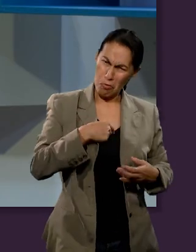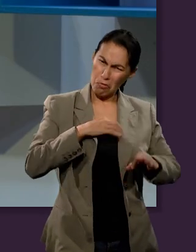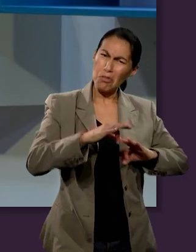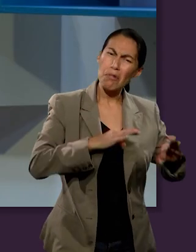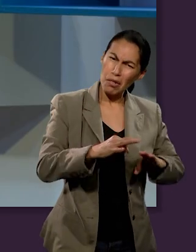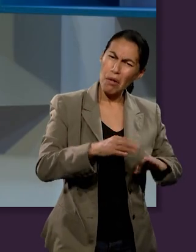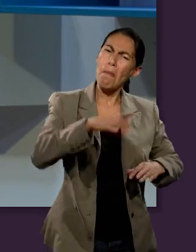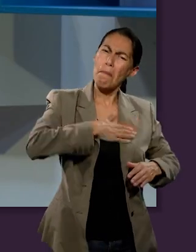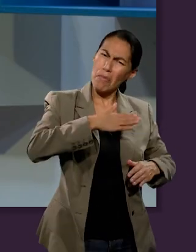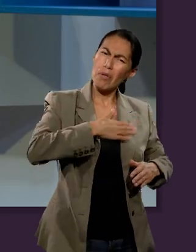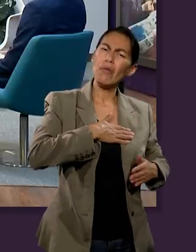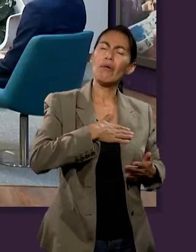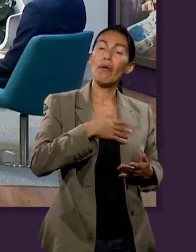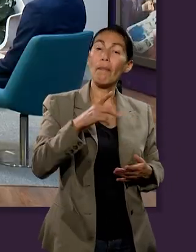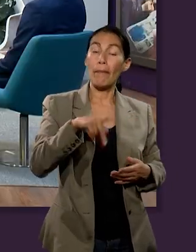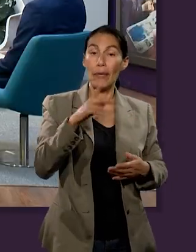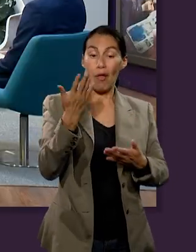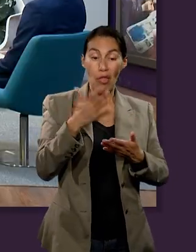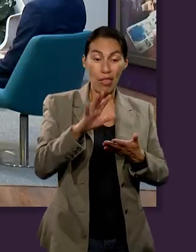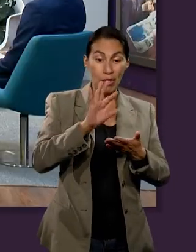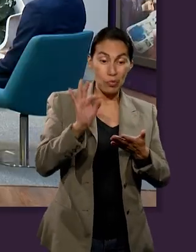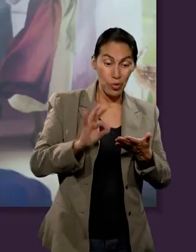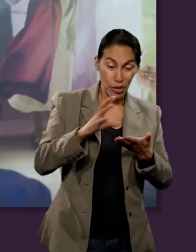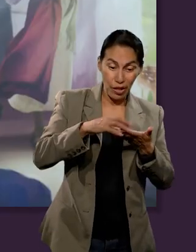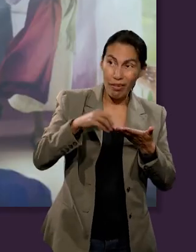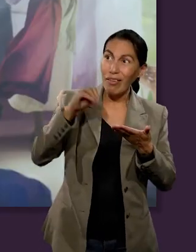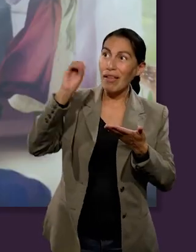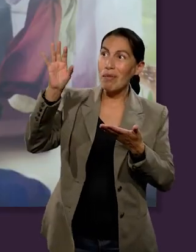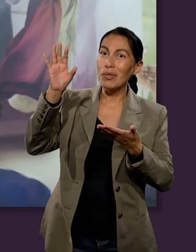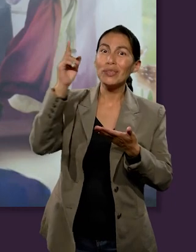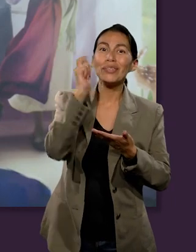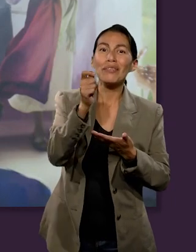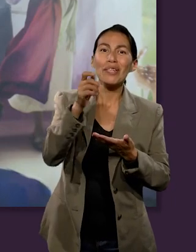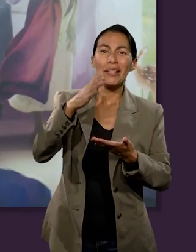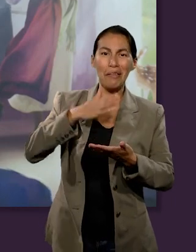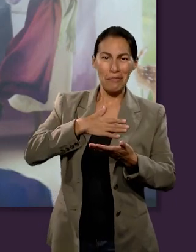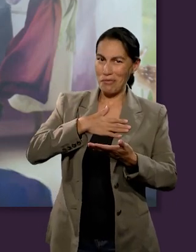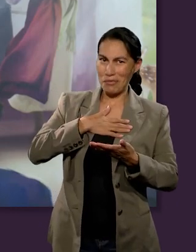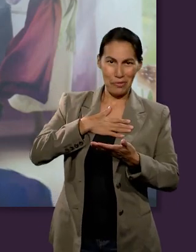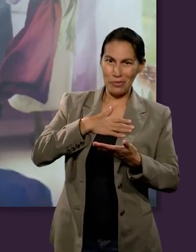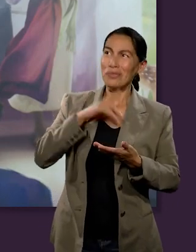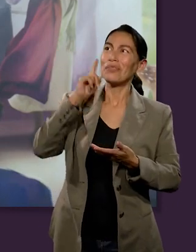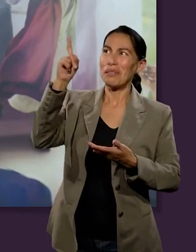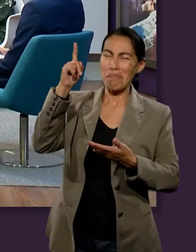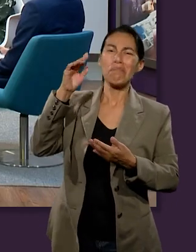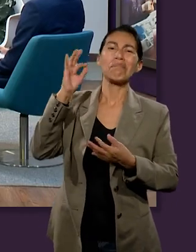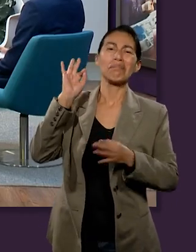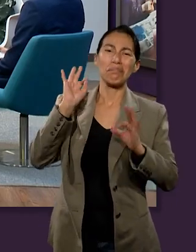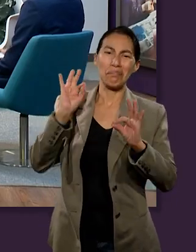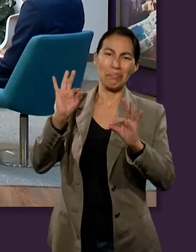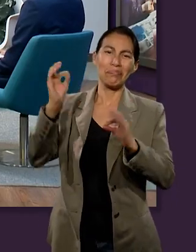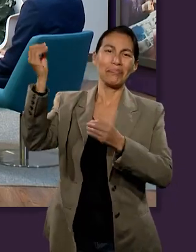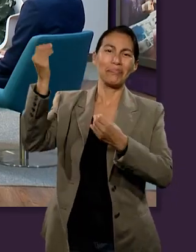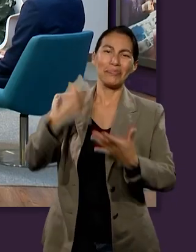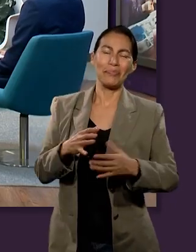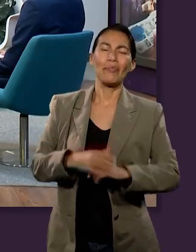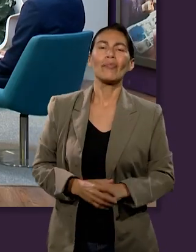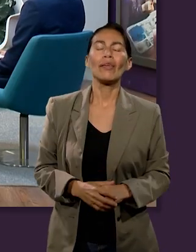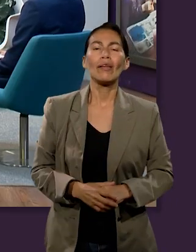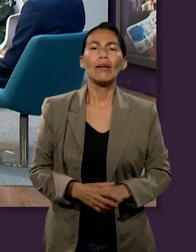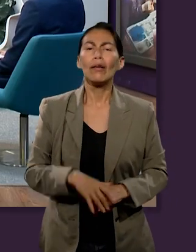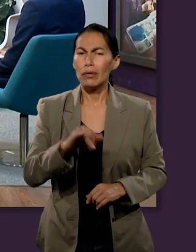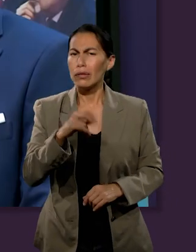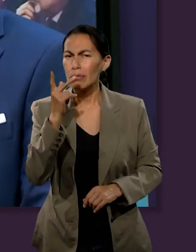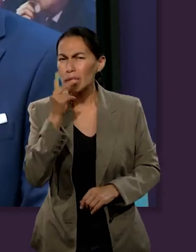humanos. O sea, qué difícil es desprendernos de esa parte. Así que creo que el diezmo es un antídoto contra el egoísmo. ¿Qué piensas, Aldrobal?